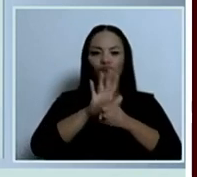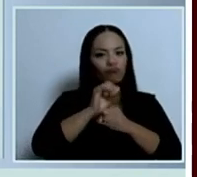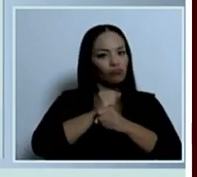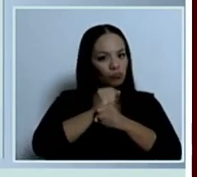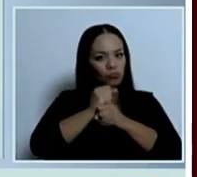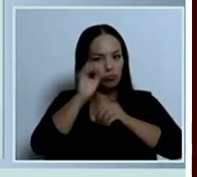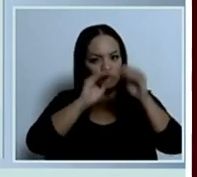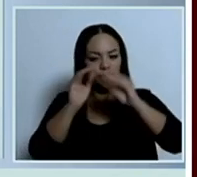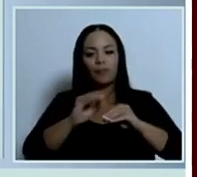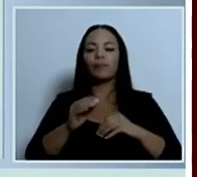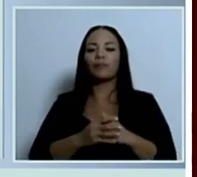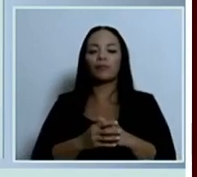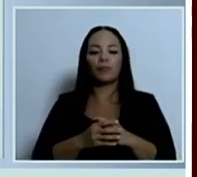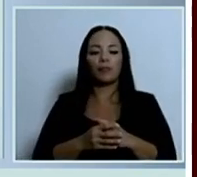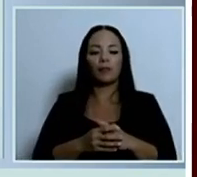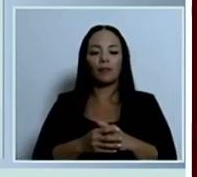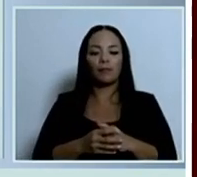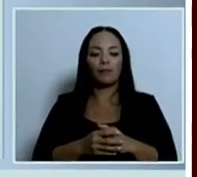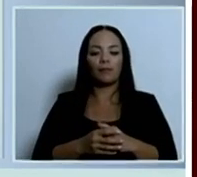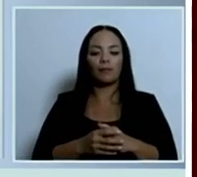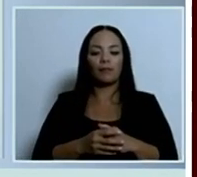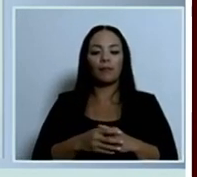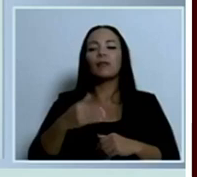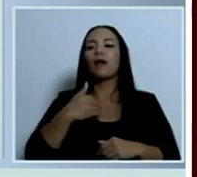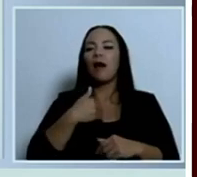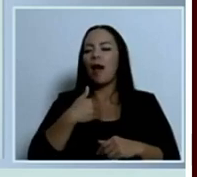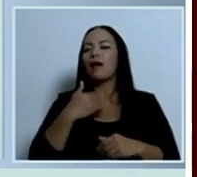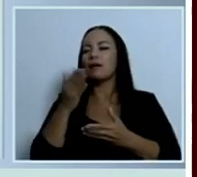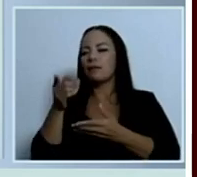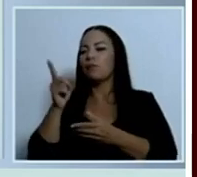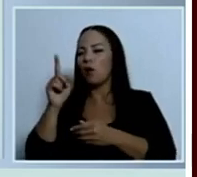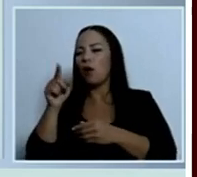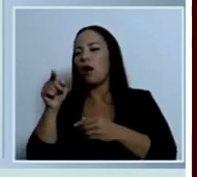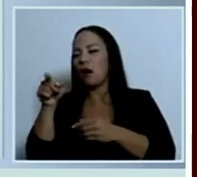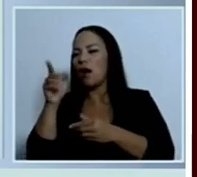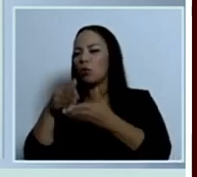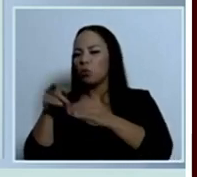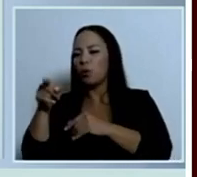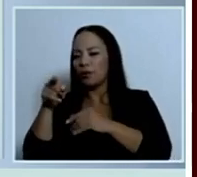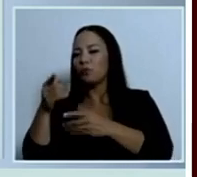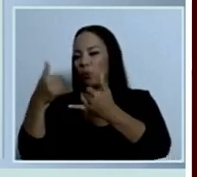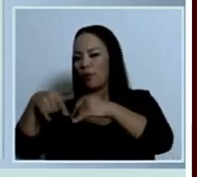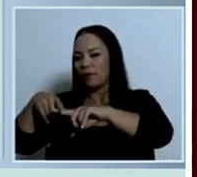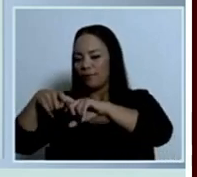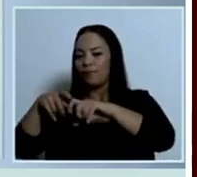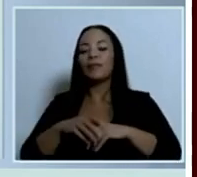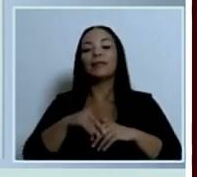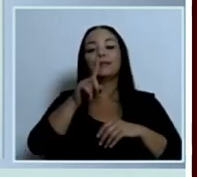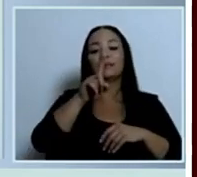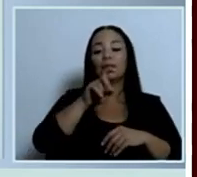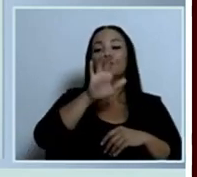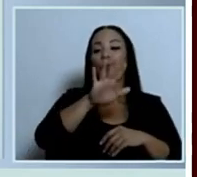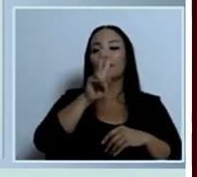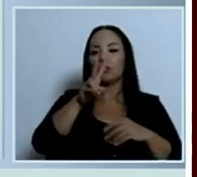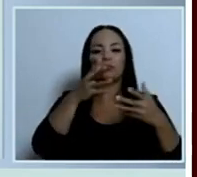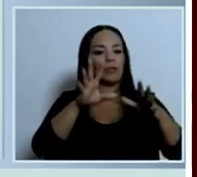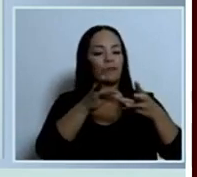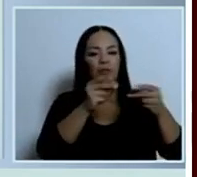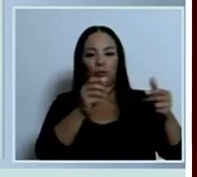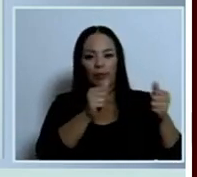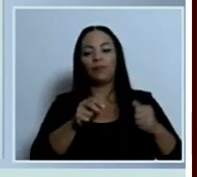continúa en trámite de preliminar. 152 ya fueron resueltos de manera satisfactoria y